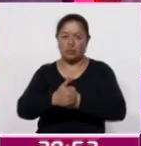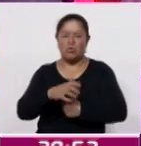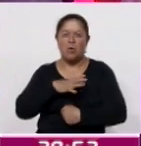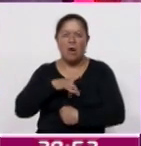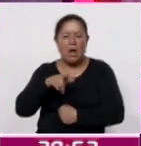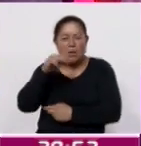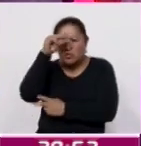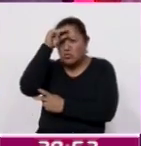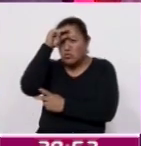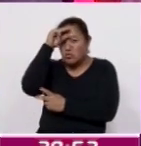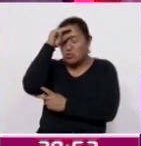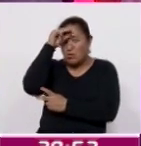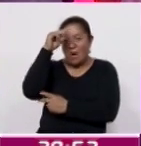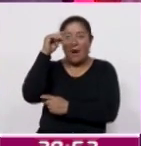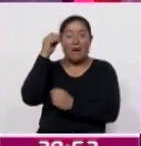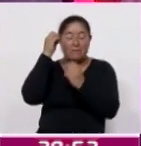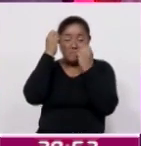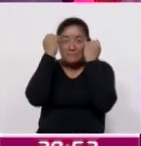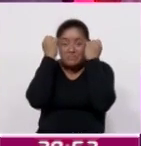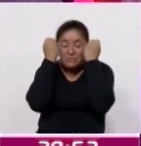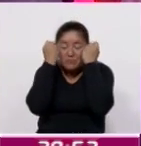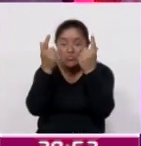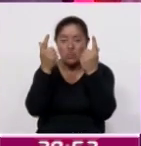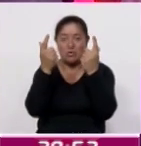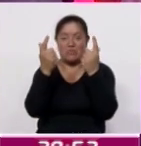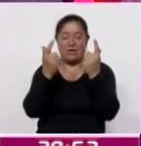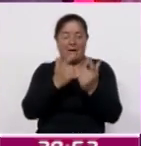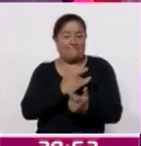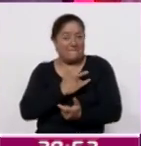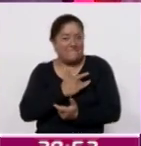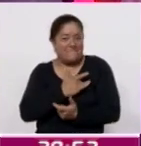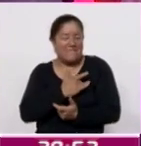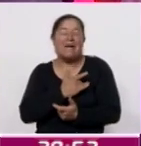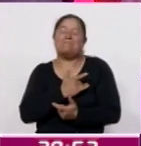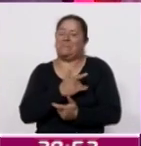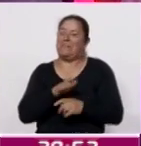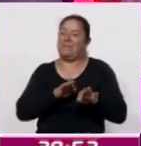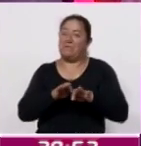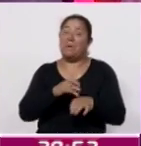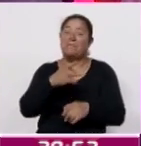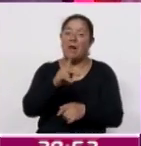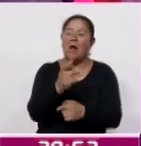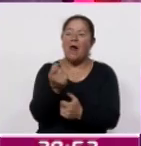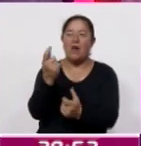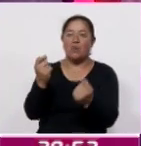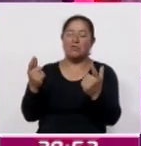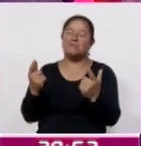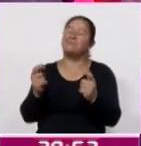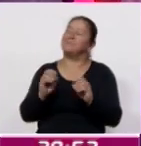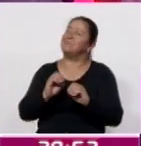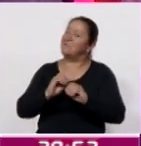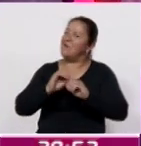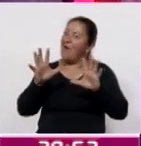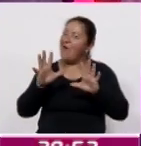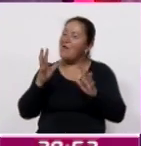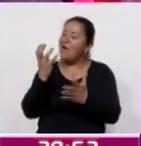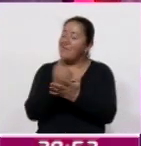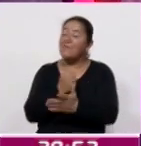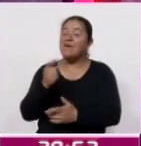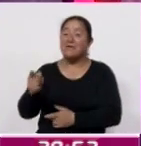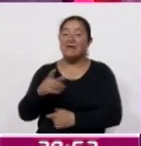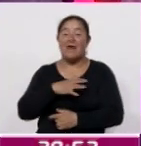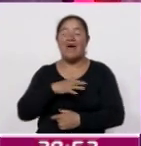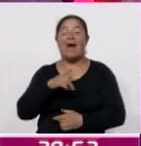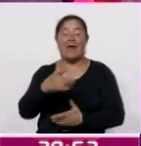talento, su creatividad y corazón en la elaboración, pero desde luego hubo quienes destacaron, los ganadores. Entre ellos,